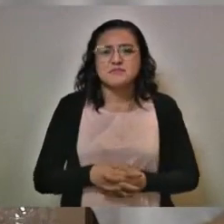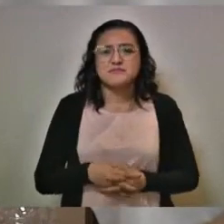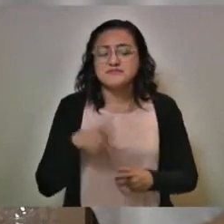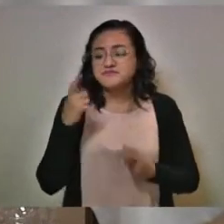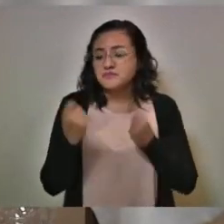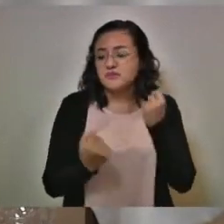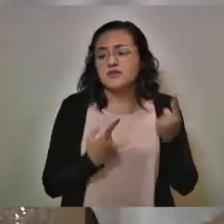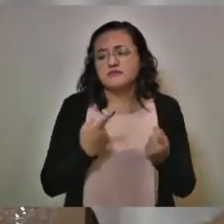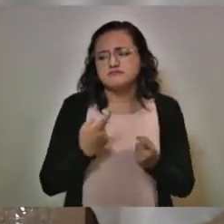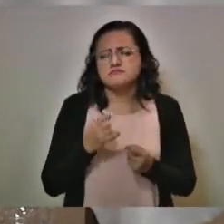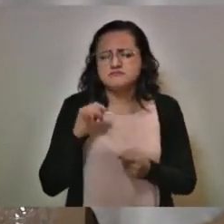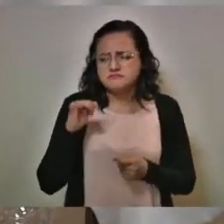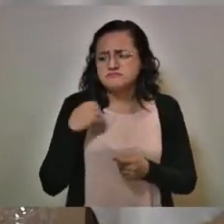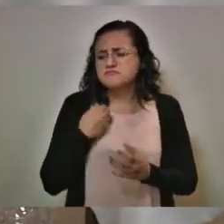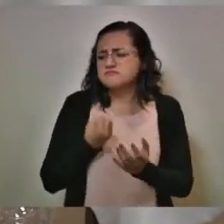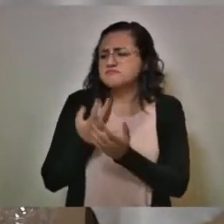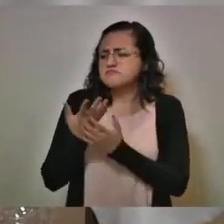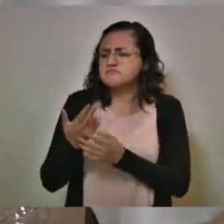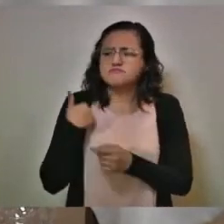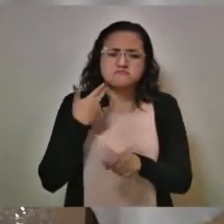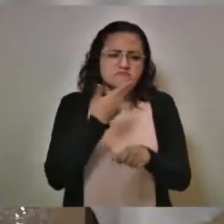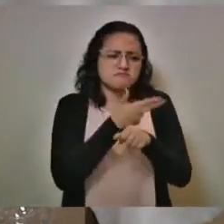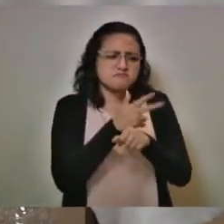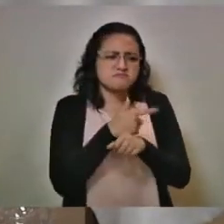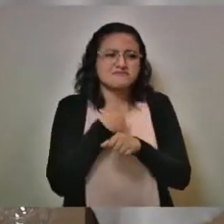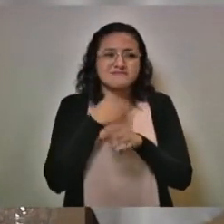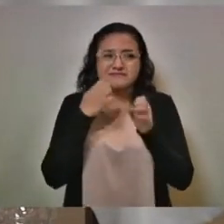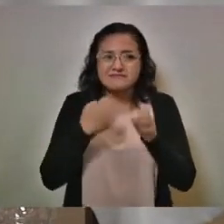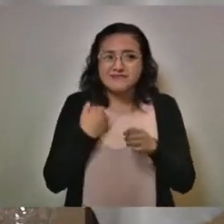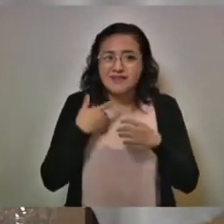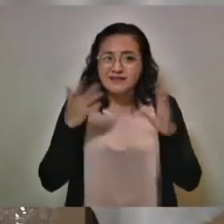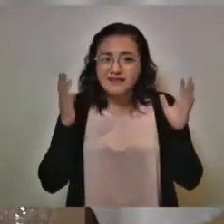Algunas veces sí he salido a grabar un, aquí estoy,